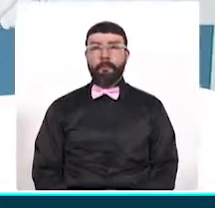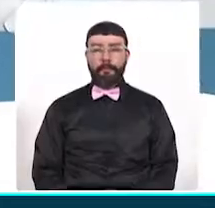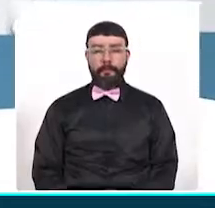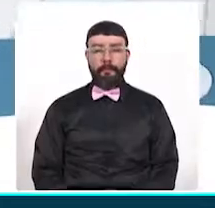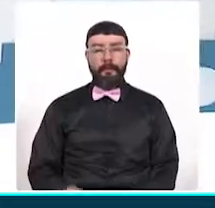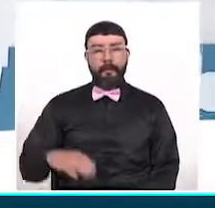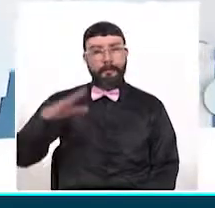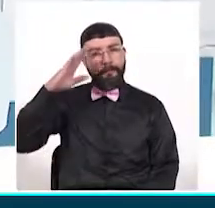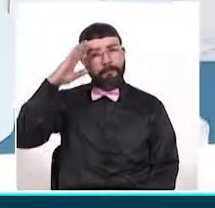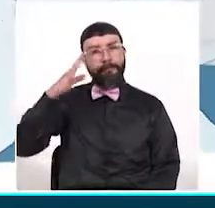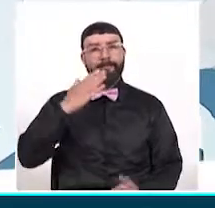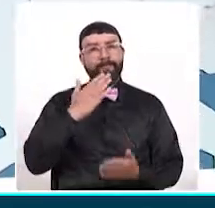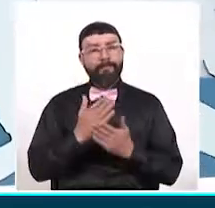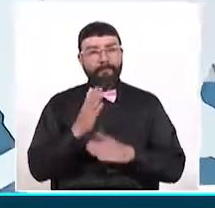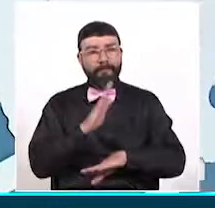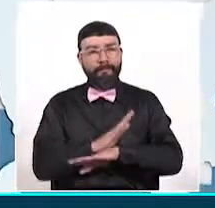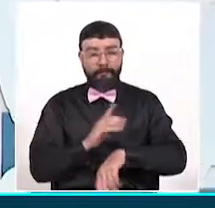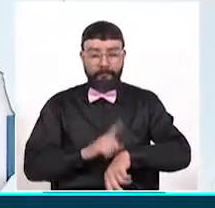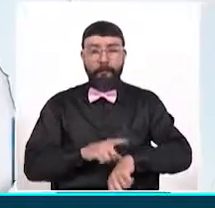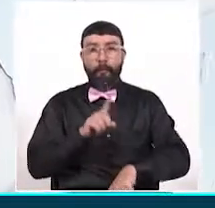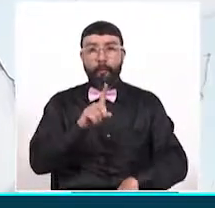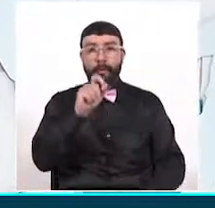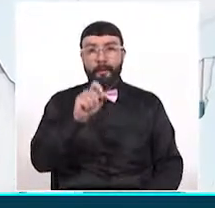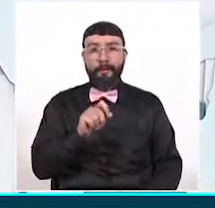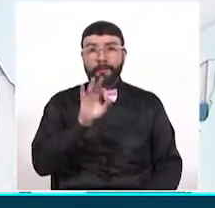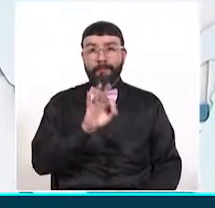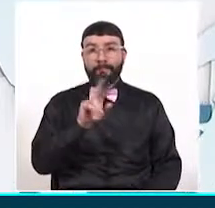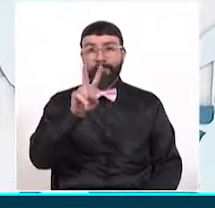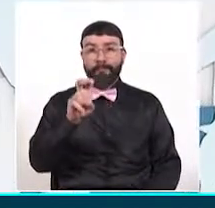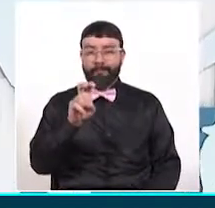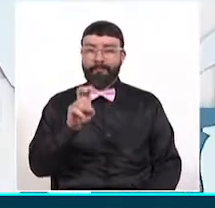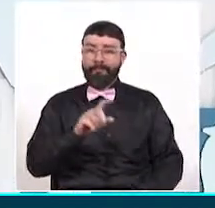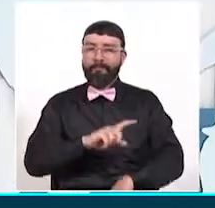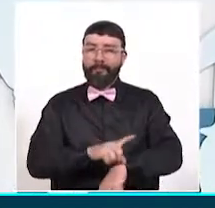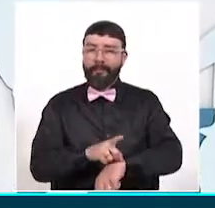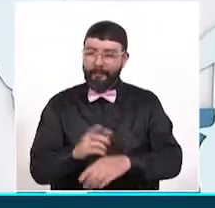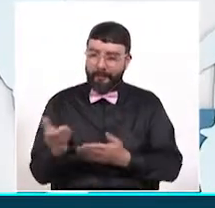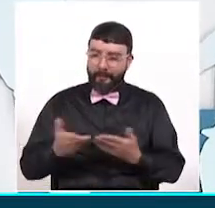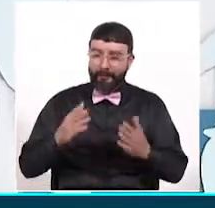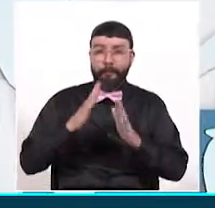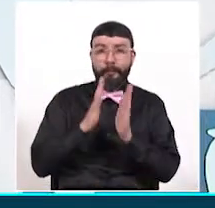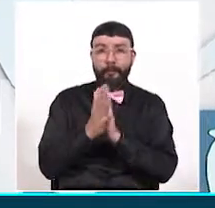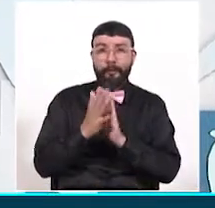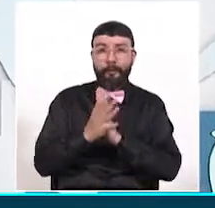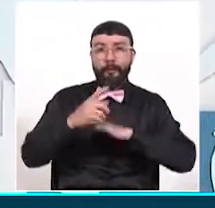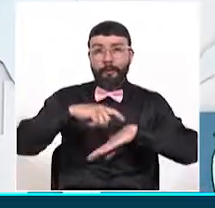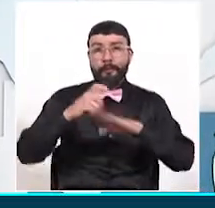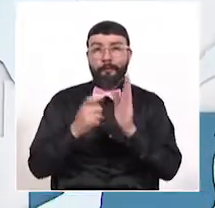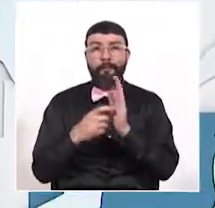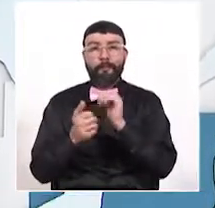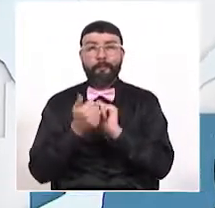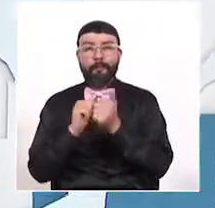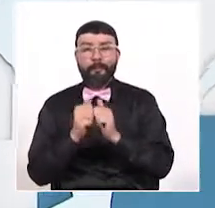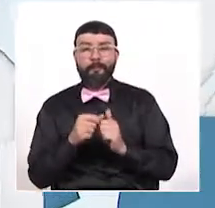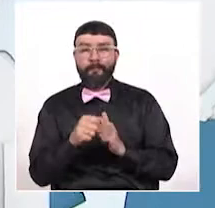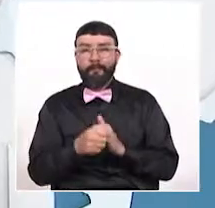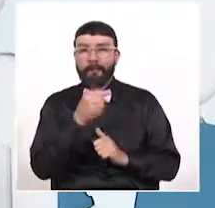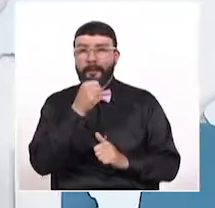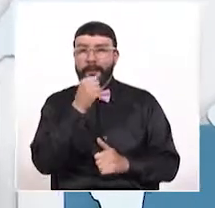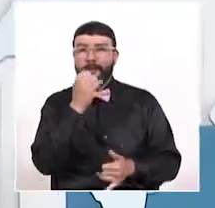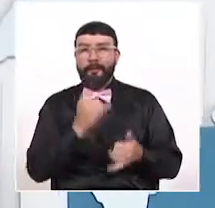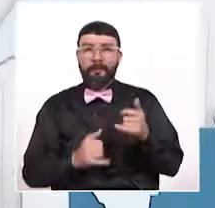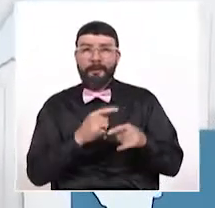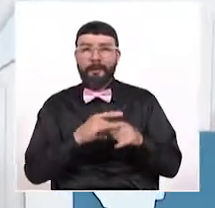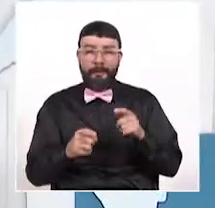Hola, ¿qué tal? Buenas tardes. Es la 1 y 37 minutos. Como siempre, para mí es un gusto presentar la información deportiva en Telecafé Noticias, edición fin de semana.